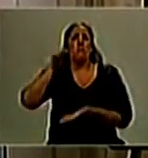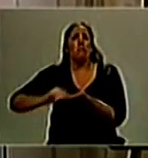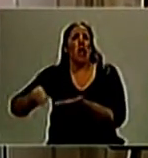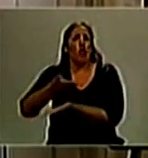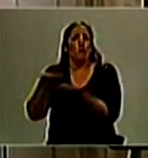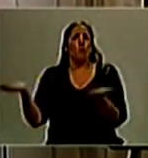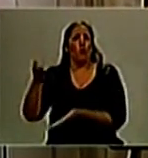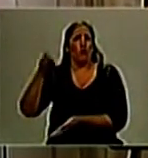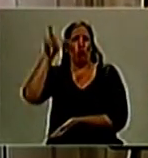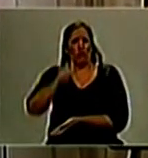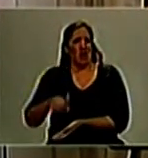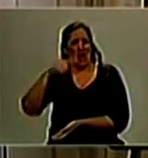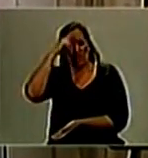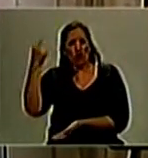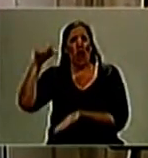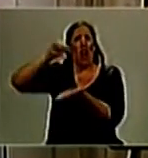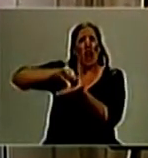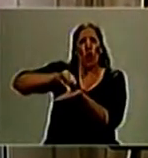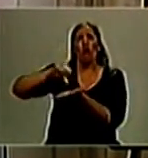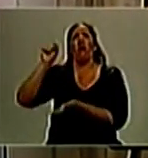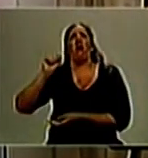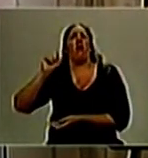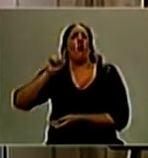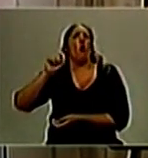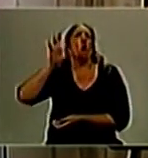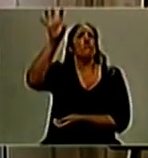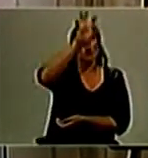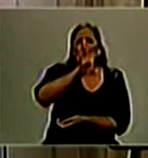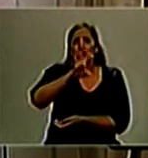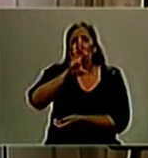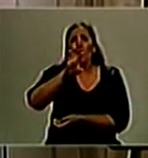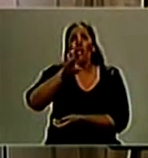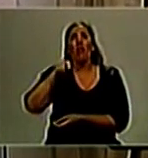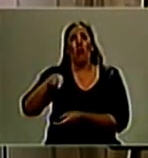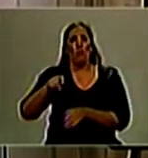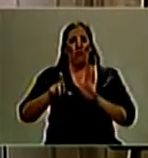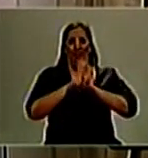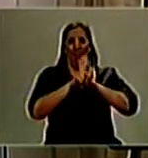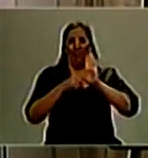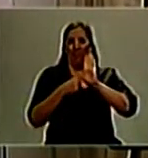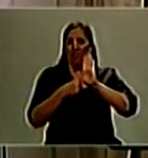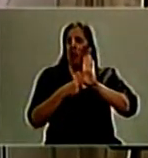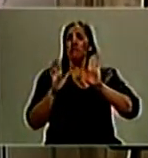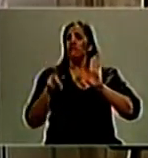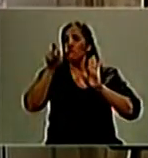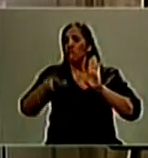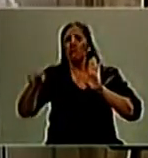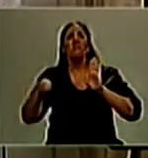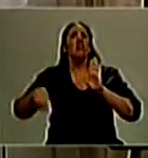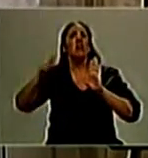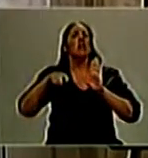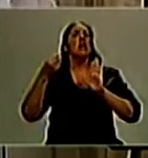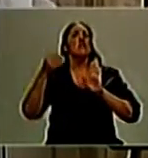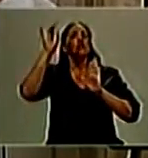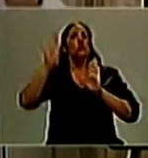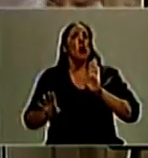provinciales o locales vinculadas a las actividades reguladas por la presente ley solo podrán ser ejercidas